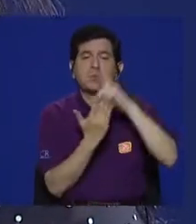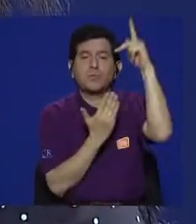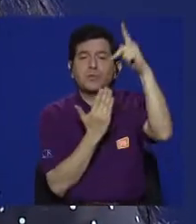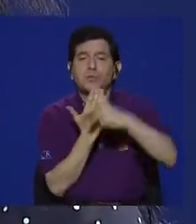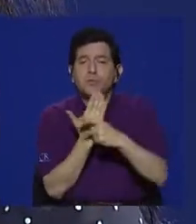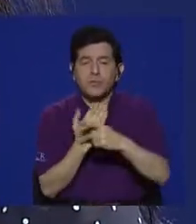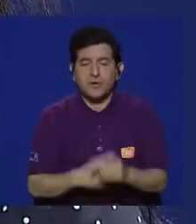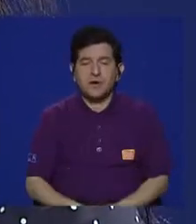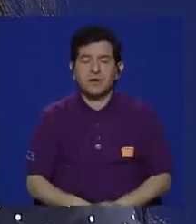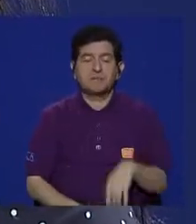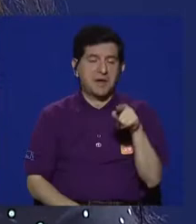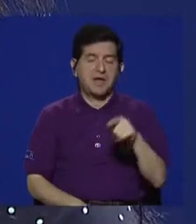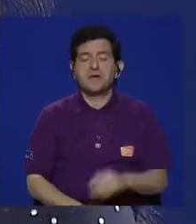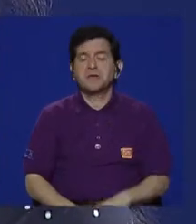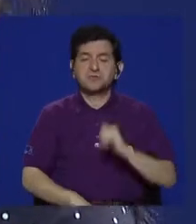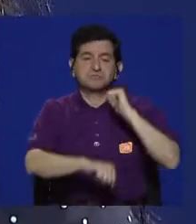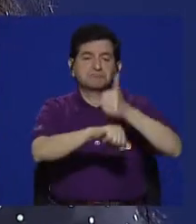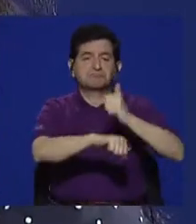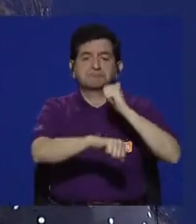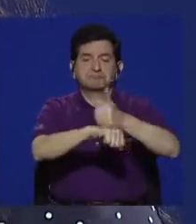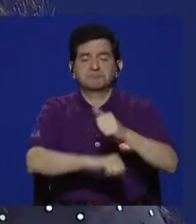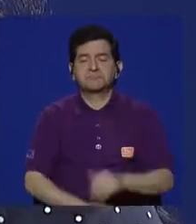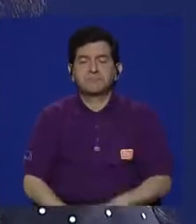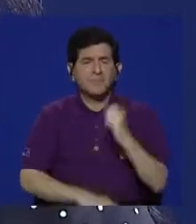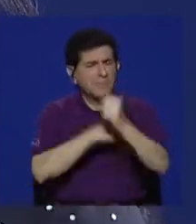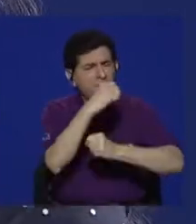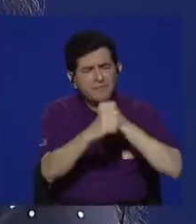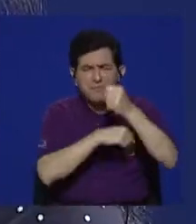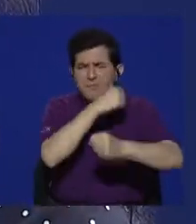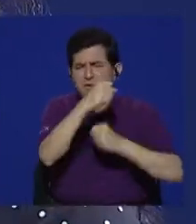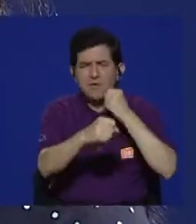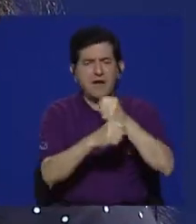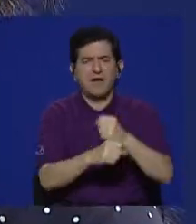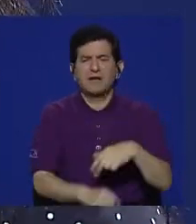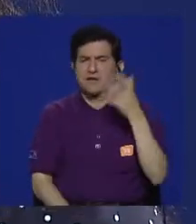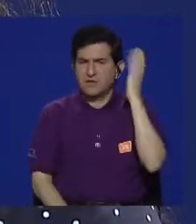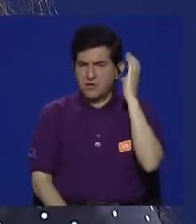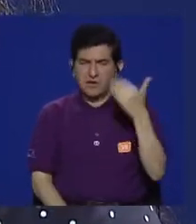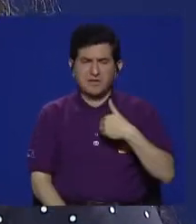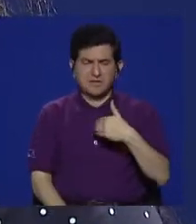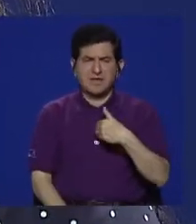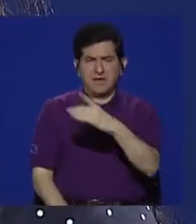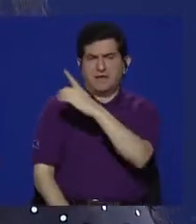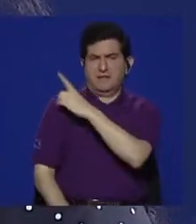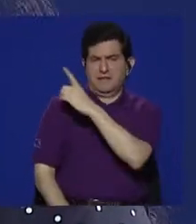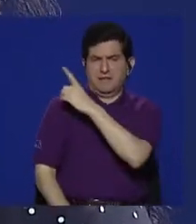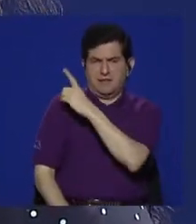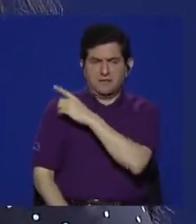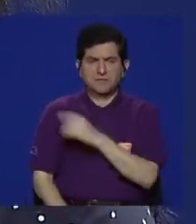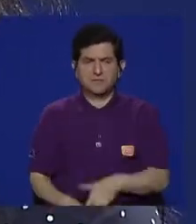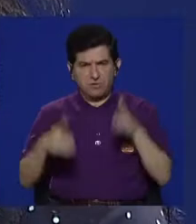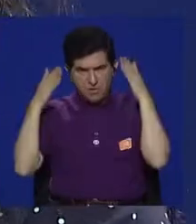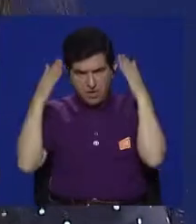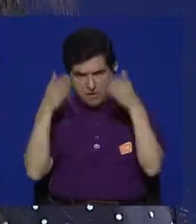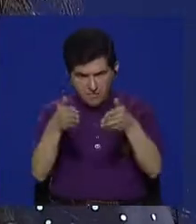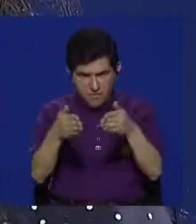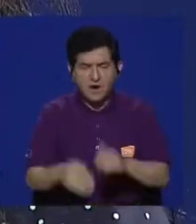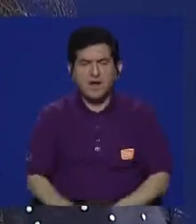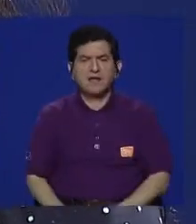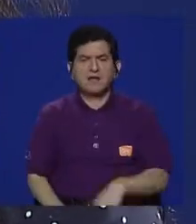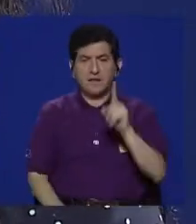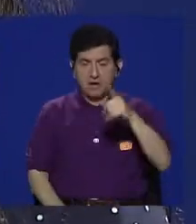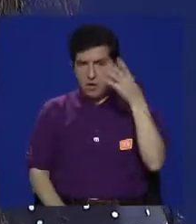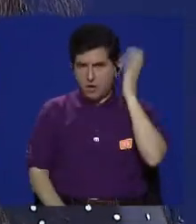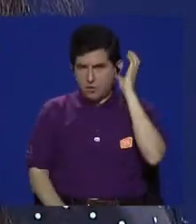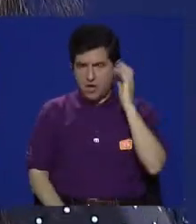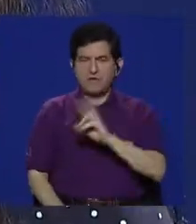tipo de programación pauta. Durante muchísimos años, la radio ha tenido una dirección que ha apuntado